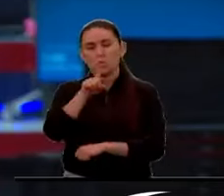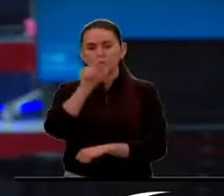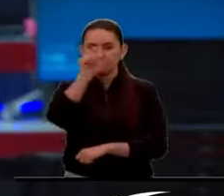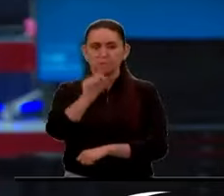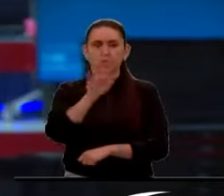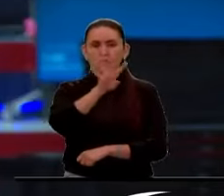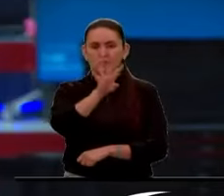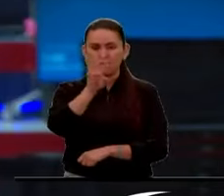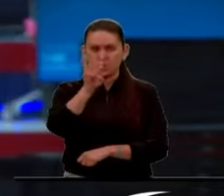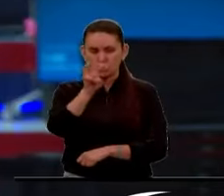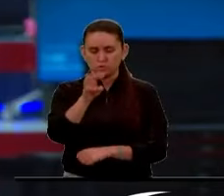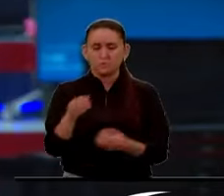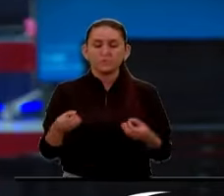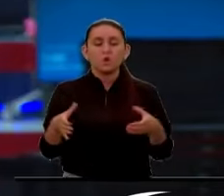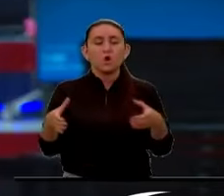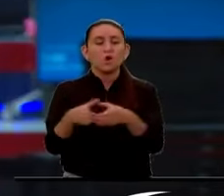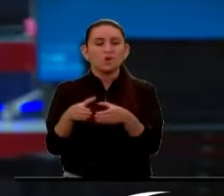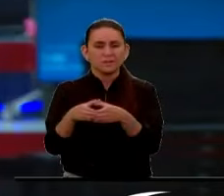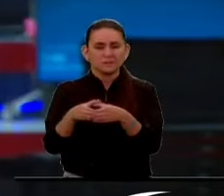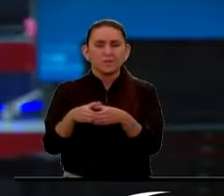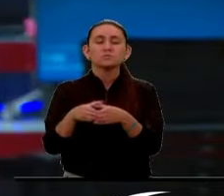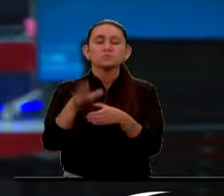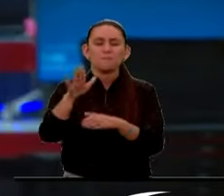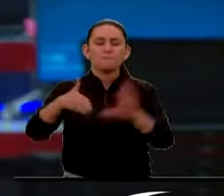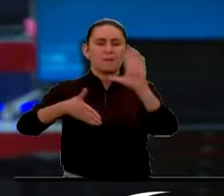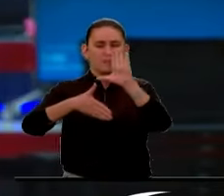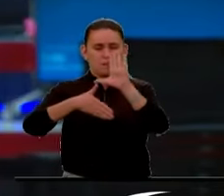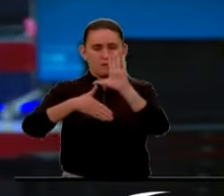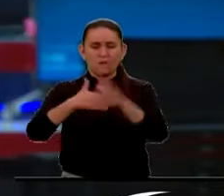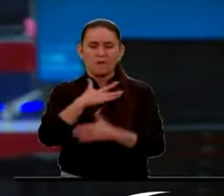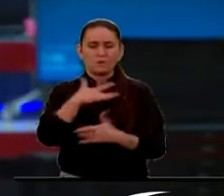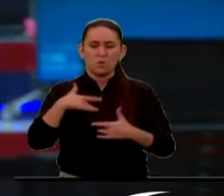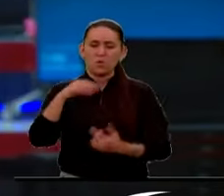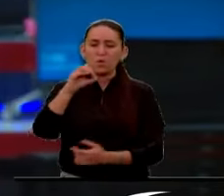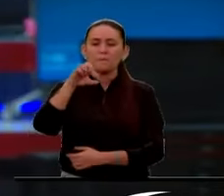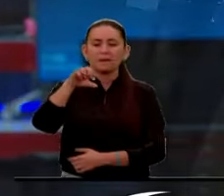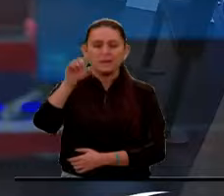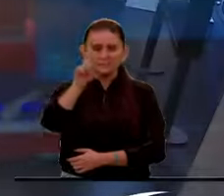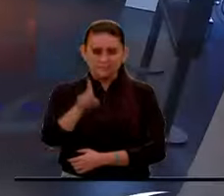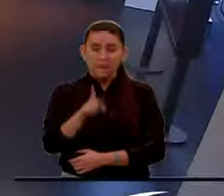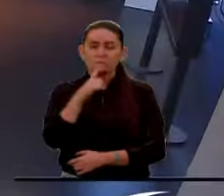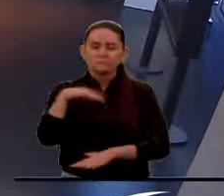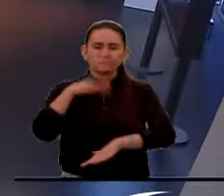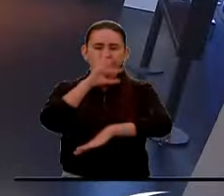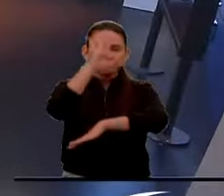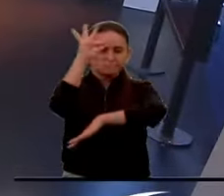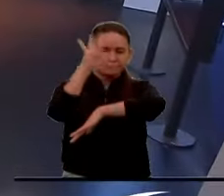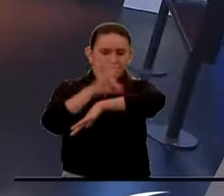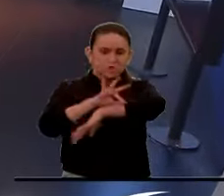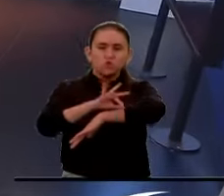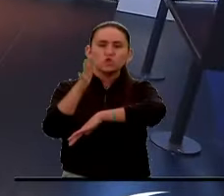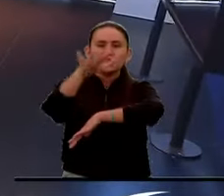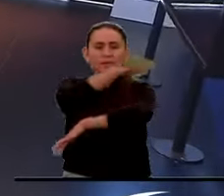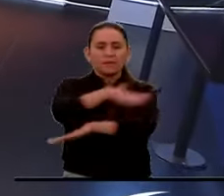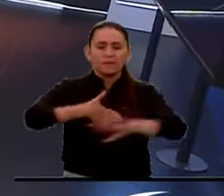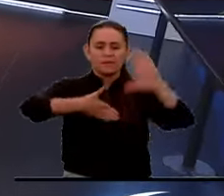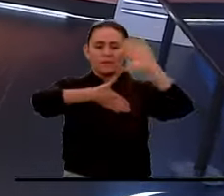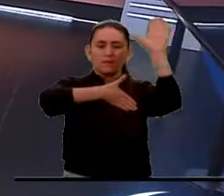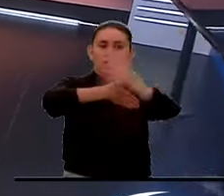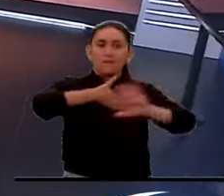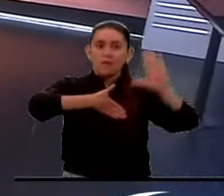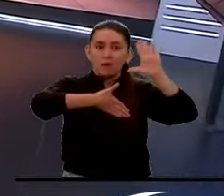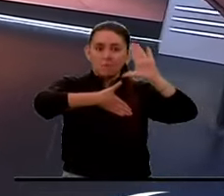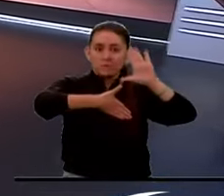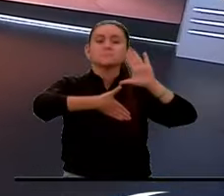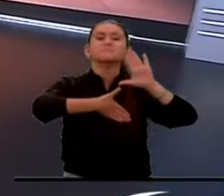La Organización Panamericana de la Salud alertó por el aumento en los casos de dengue registrados en las Américas, señalando que este